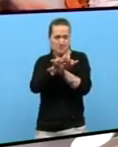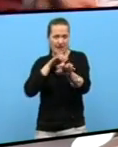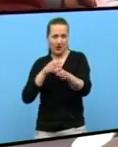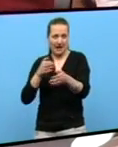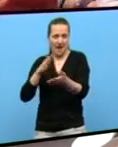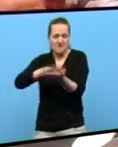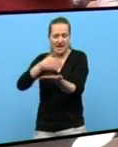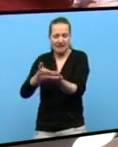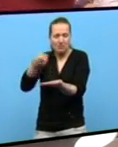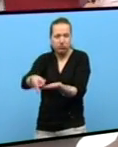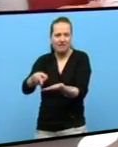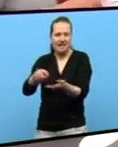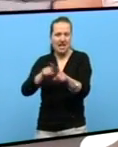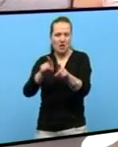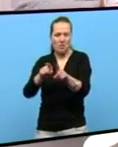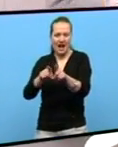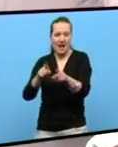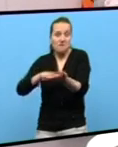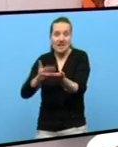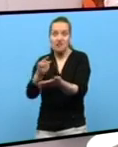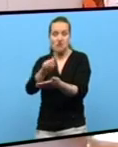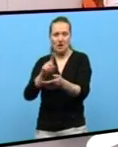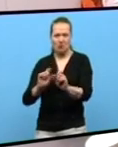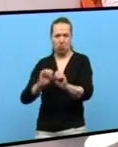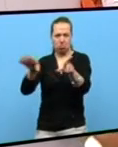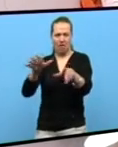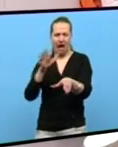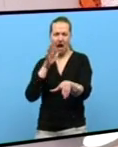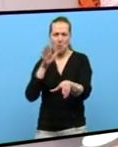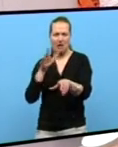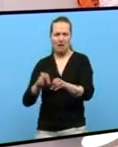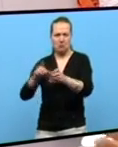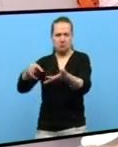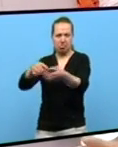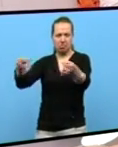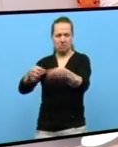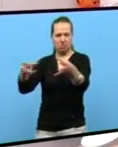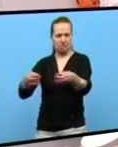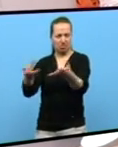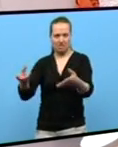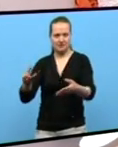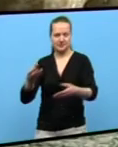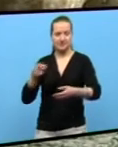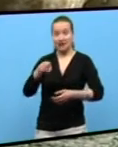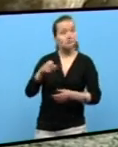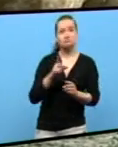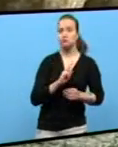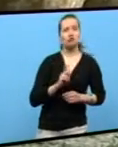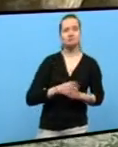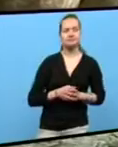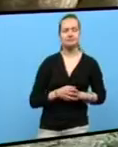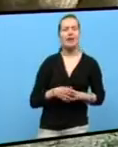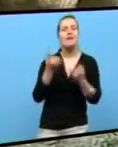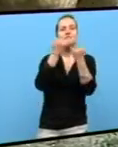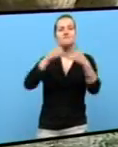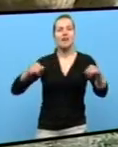botas un bistén na plancha, vamos, en vez de freírse, empeza a soltar unha especie de aguilla, aguilla, aguilla Na feira da